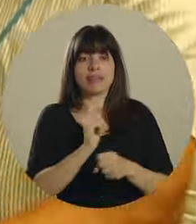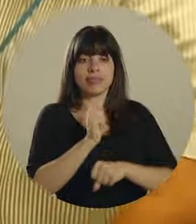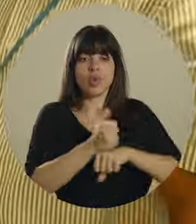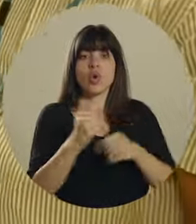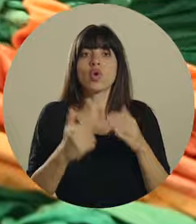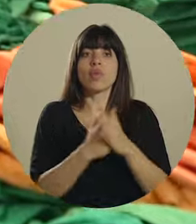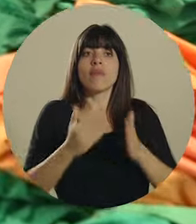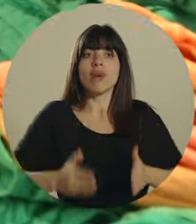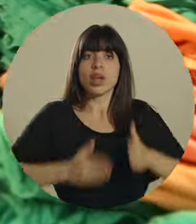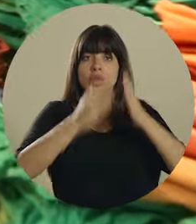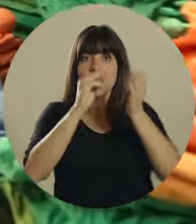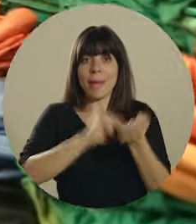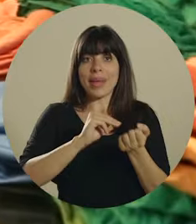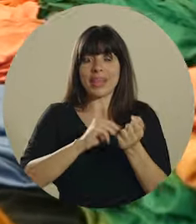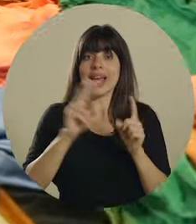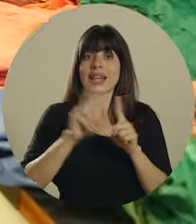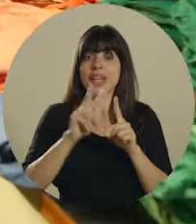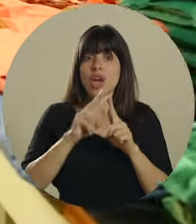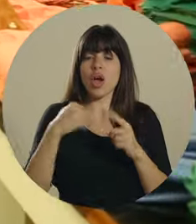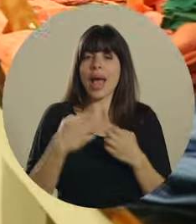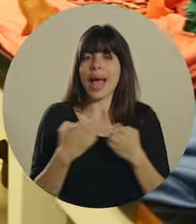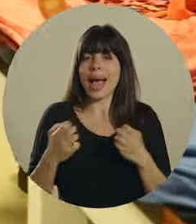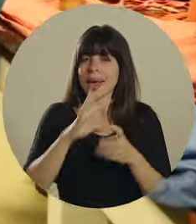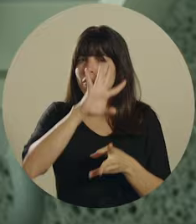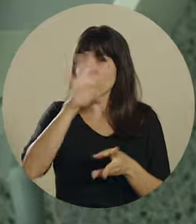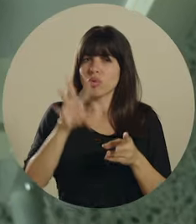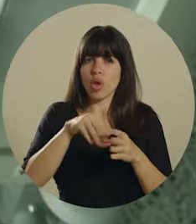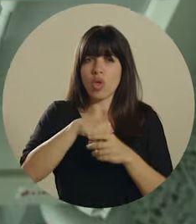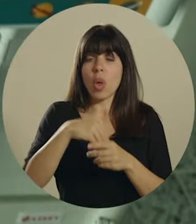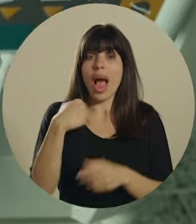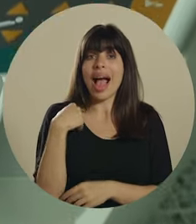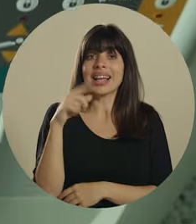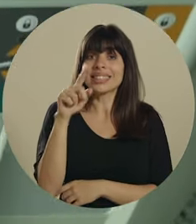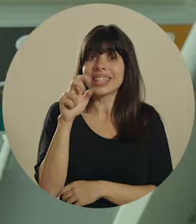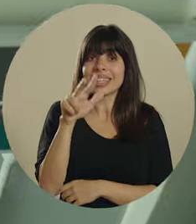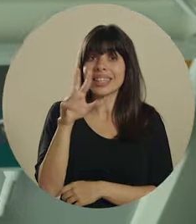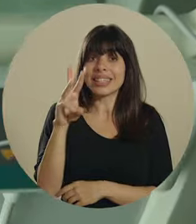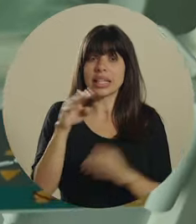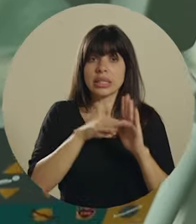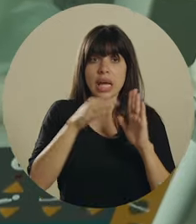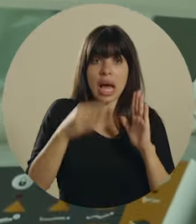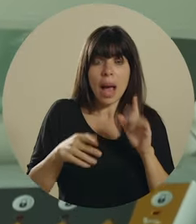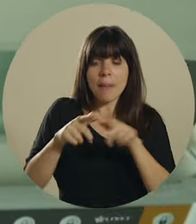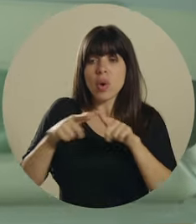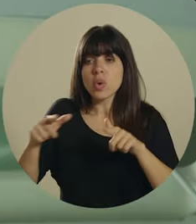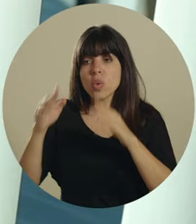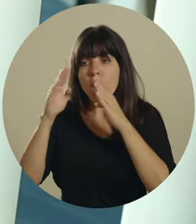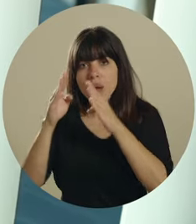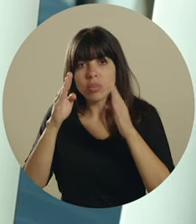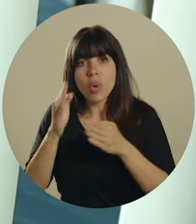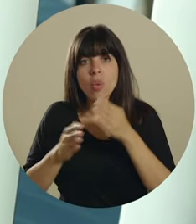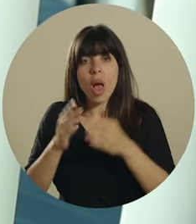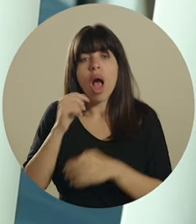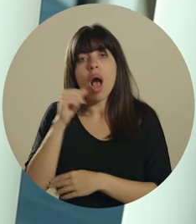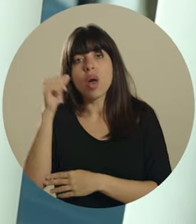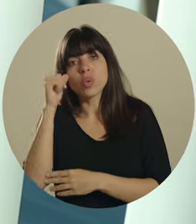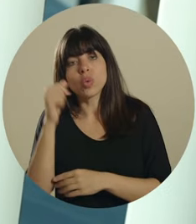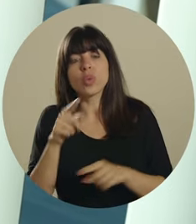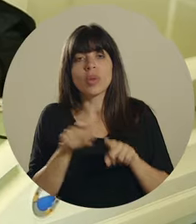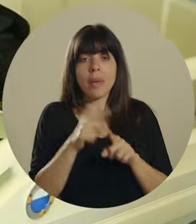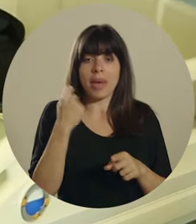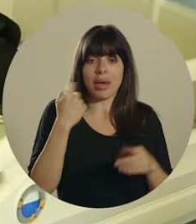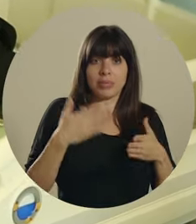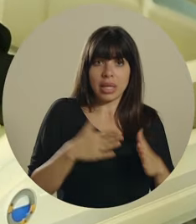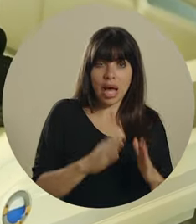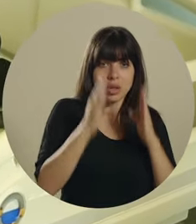recepción de la nueva Torre Médica en Nicoya totalmente equipada. Cuenta con 136 camas y áreas de cuidados intermedios para adultos y